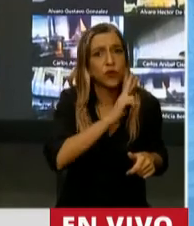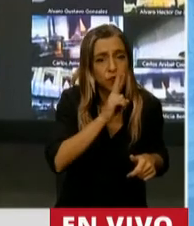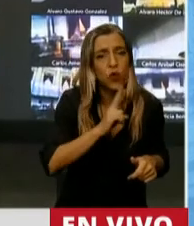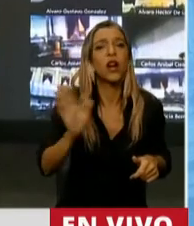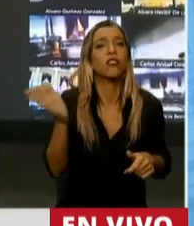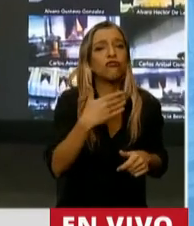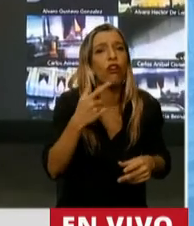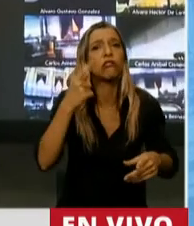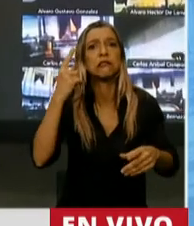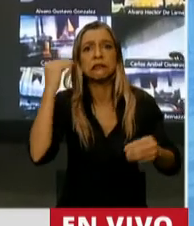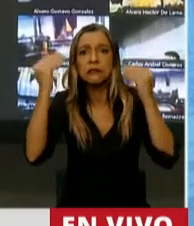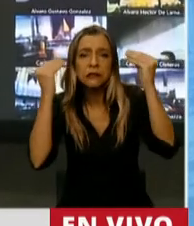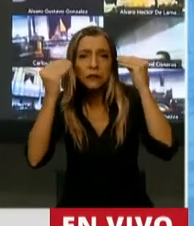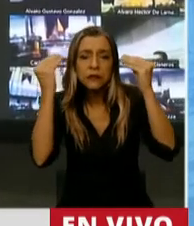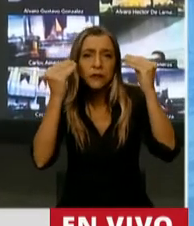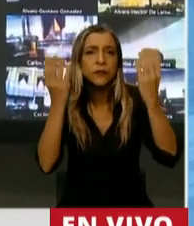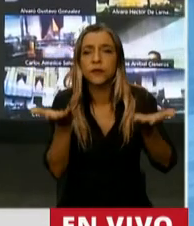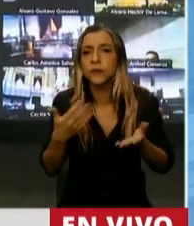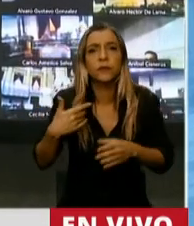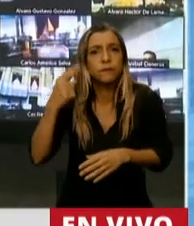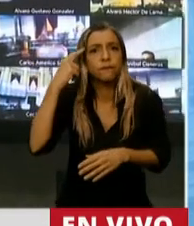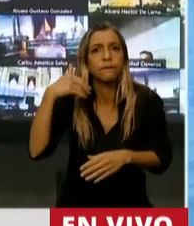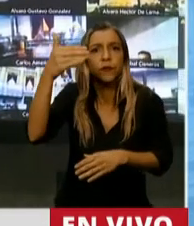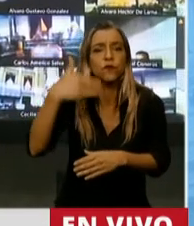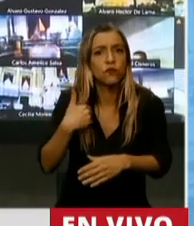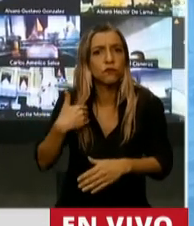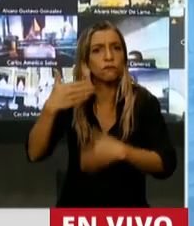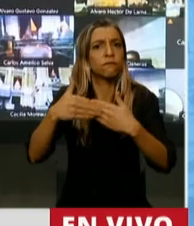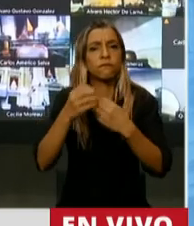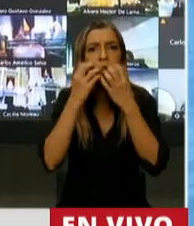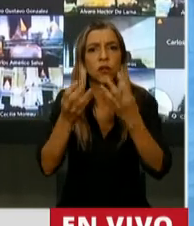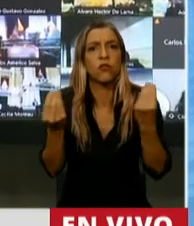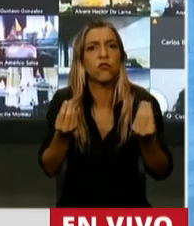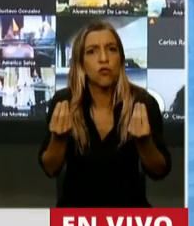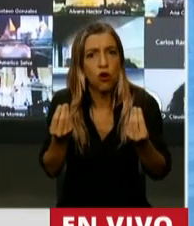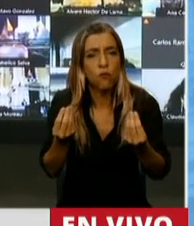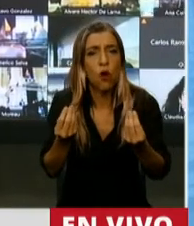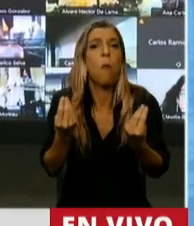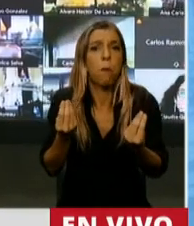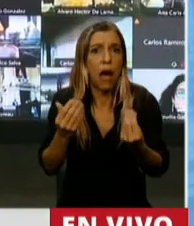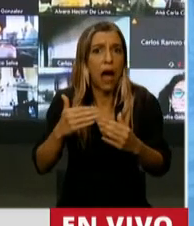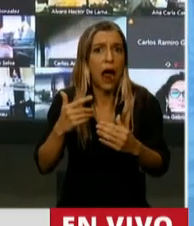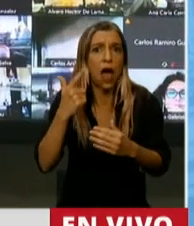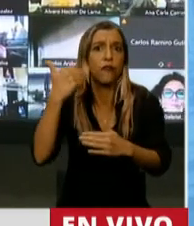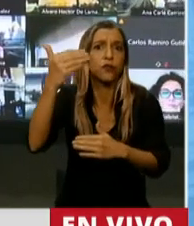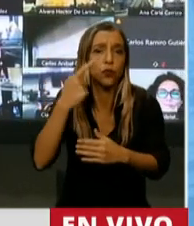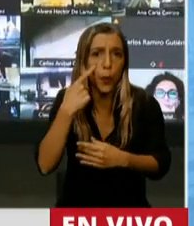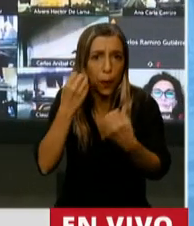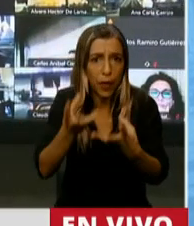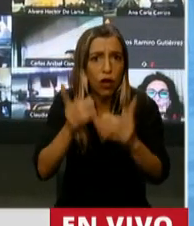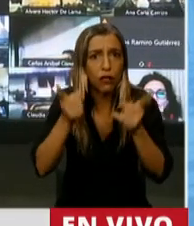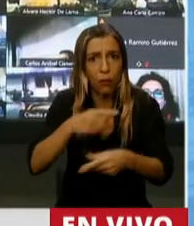la preocupación de construir un futuro que sea propicio para ellos, para su familia,